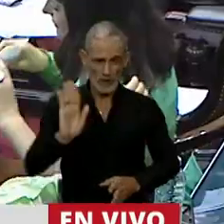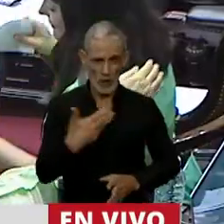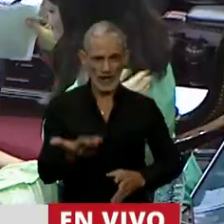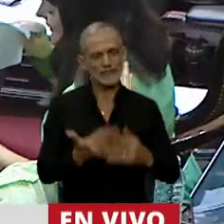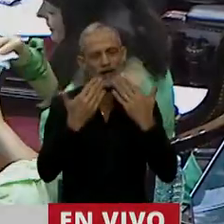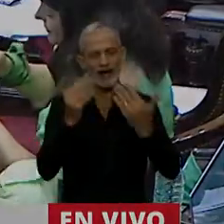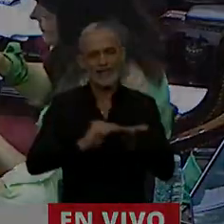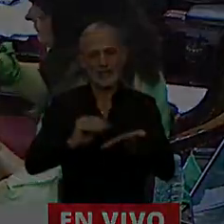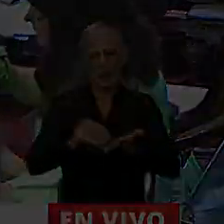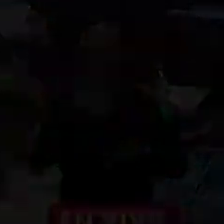Gracias, diputada Gailar.